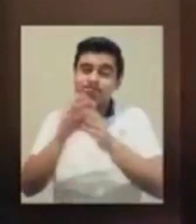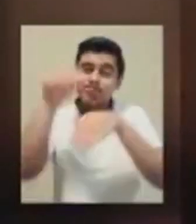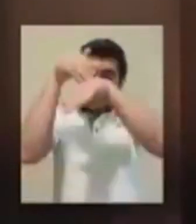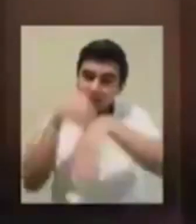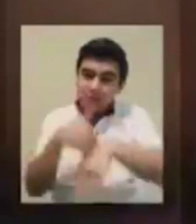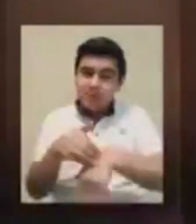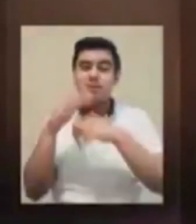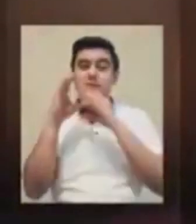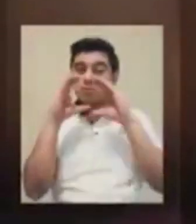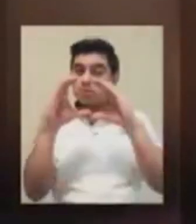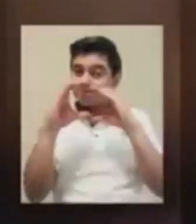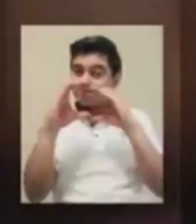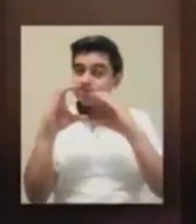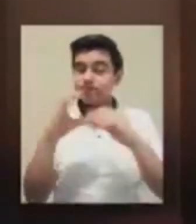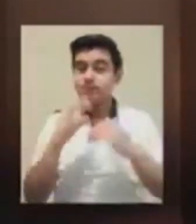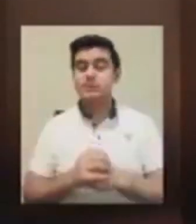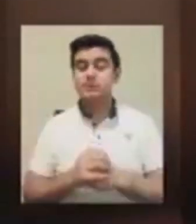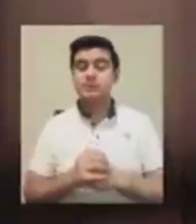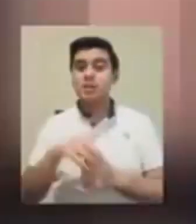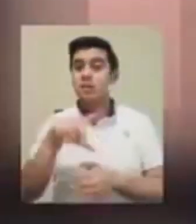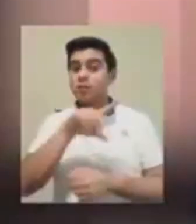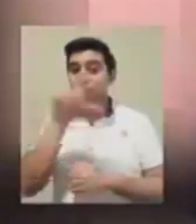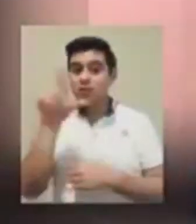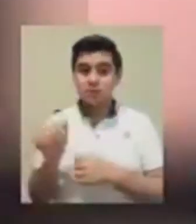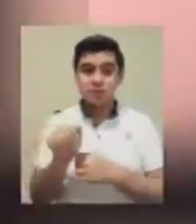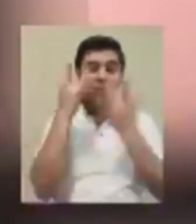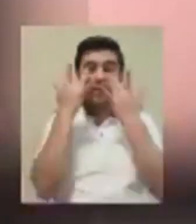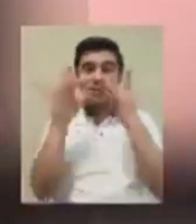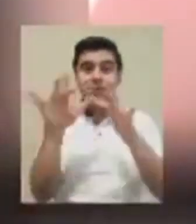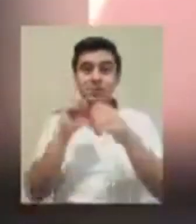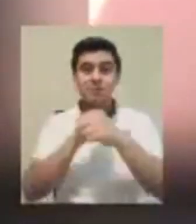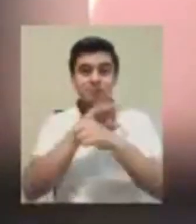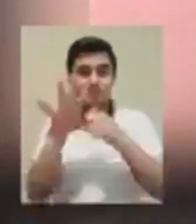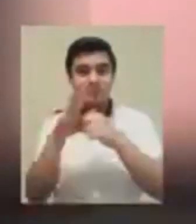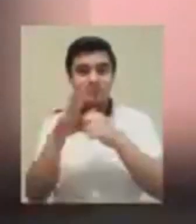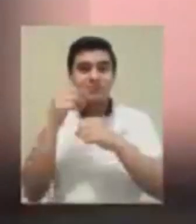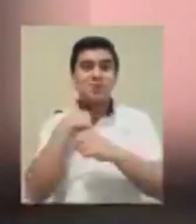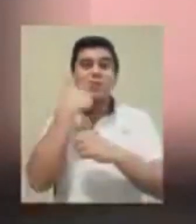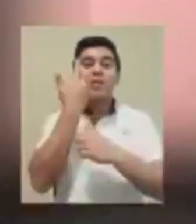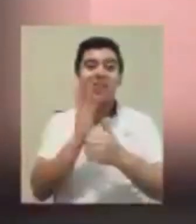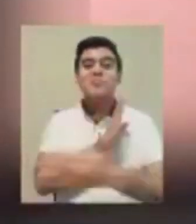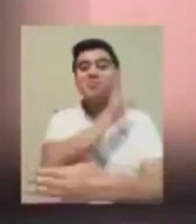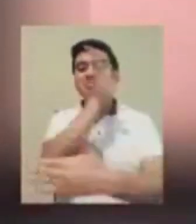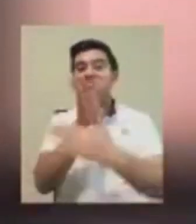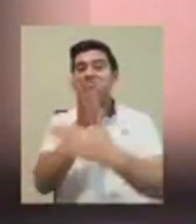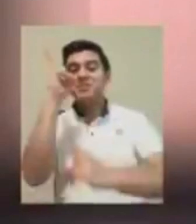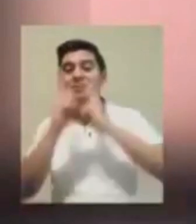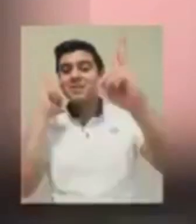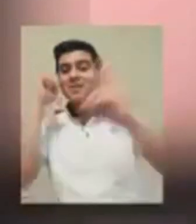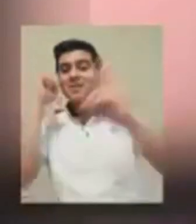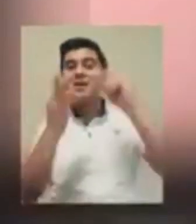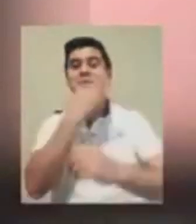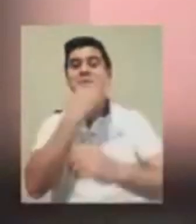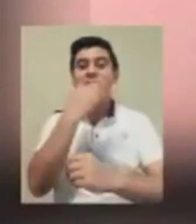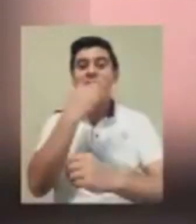y prevención como hasta ahora. Después de que pase la contingencia, me gustaría salir a